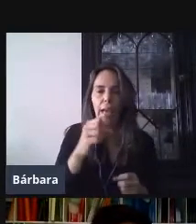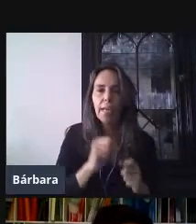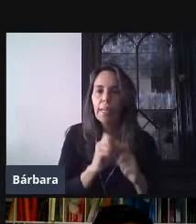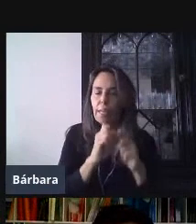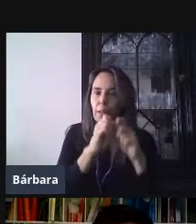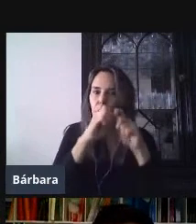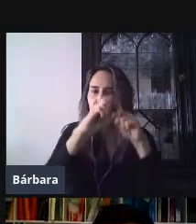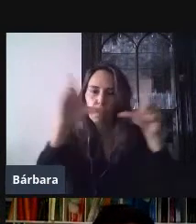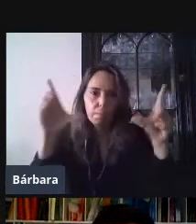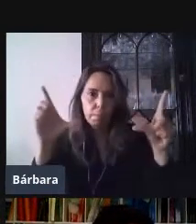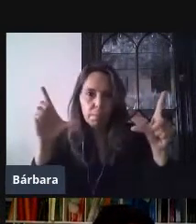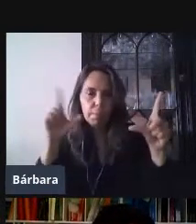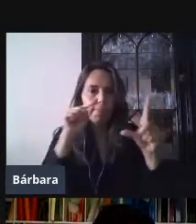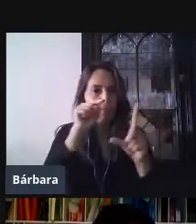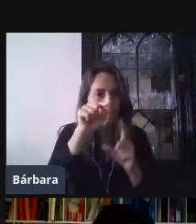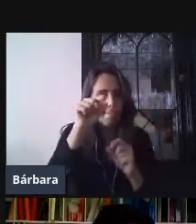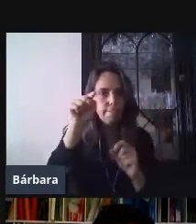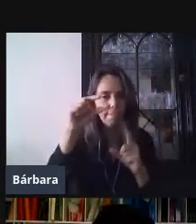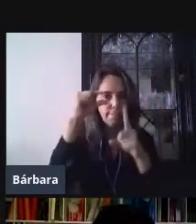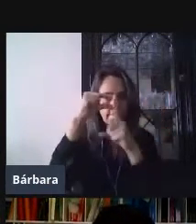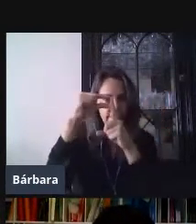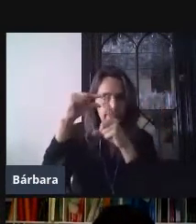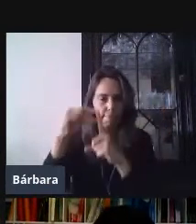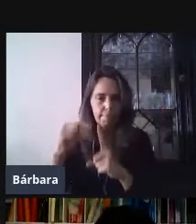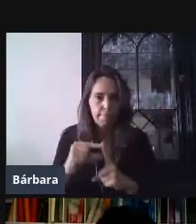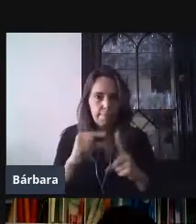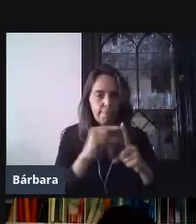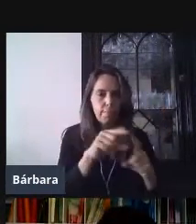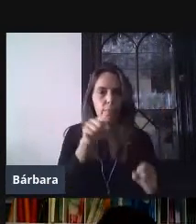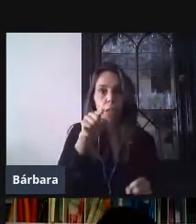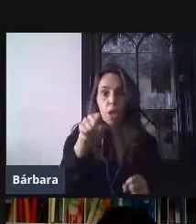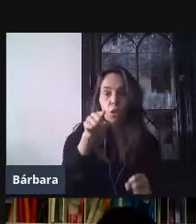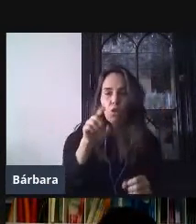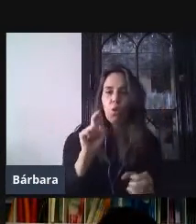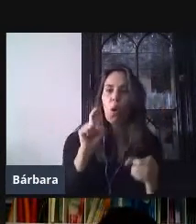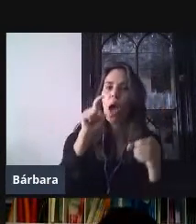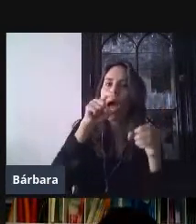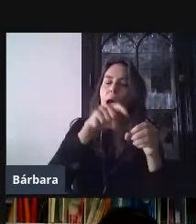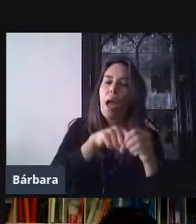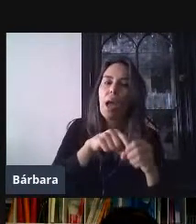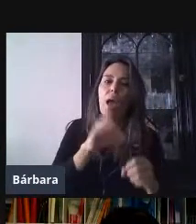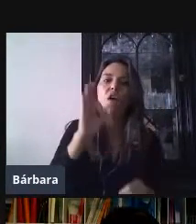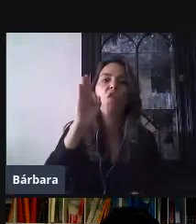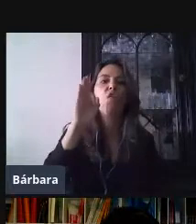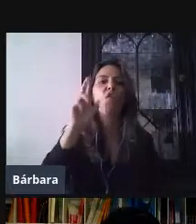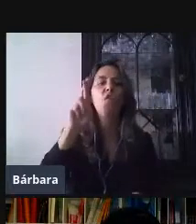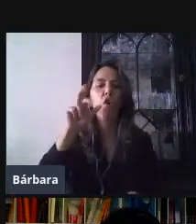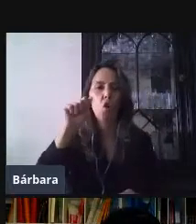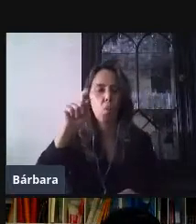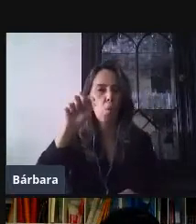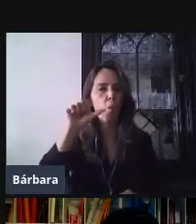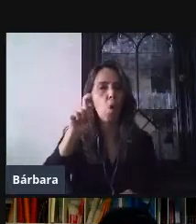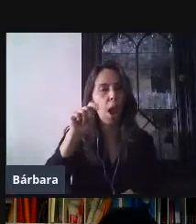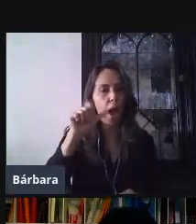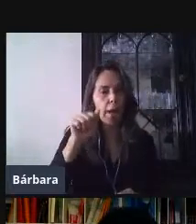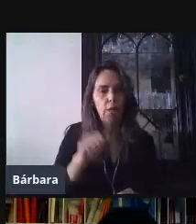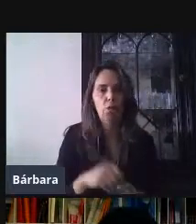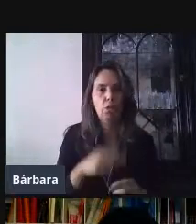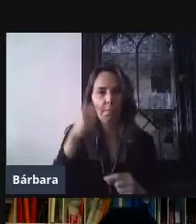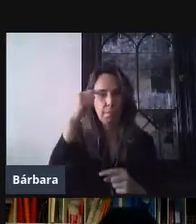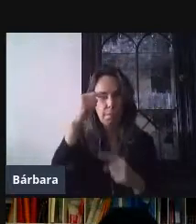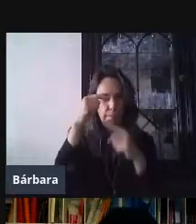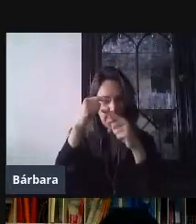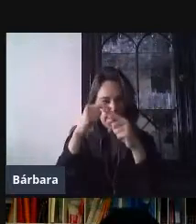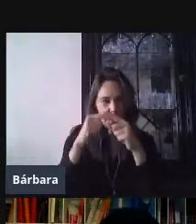Google. Entonces, nosotros vamos a ingresar a formularios, que formularios es este icono morado, el cual tiene 3 líneas en medio,